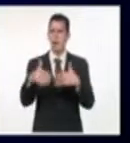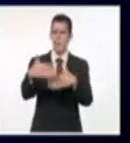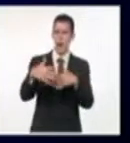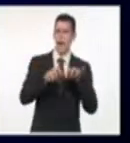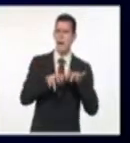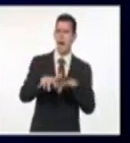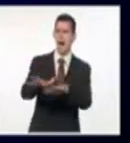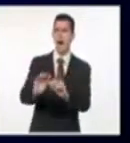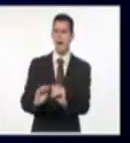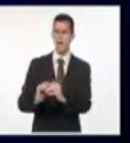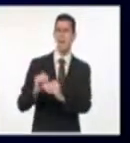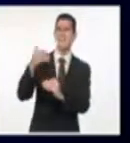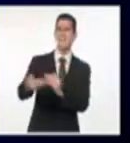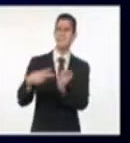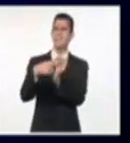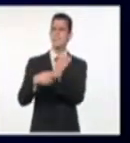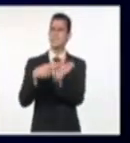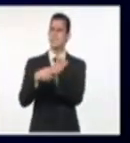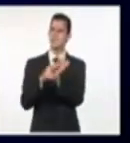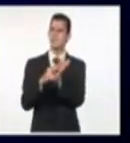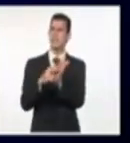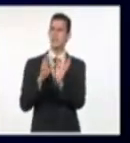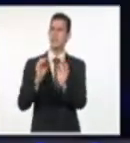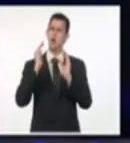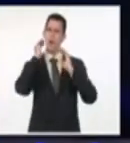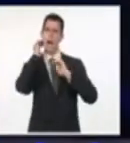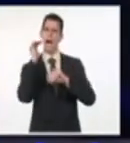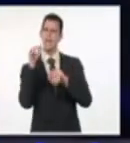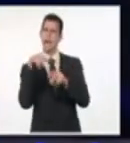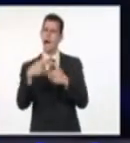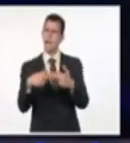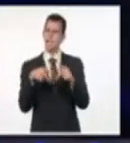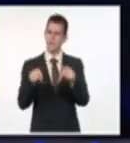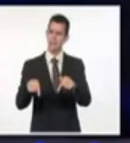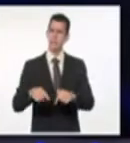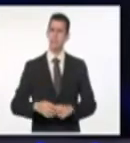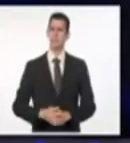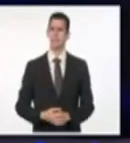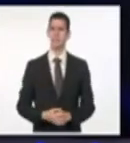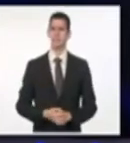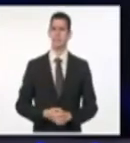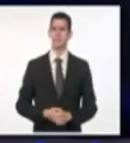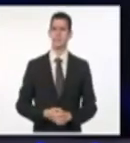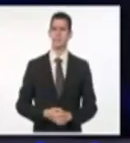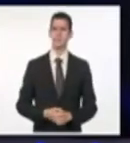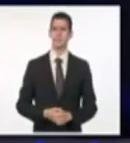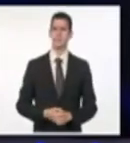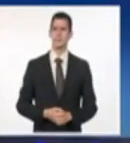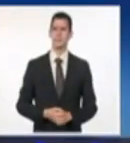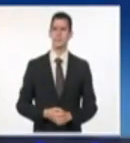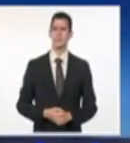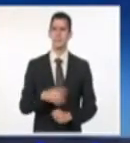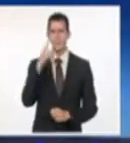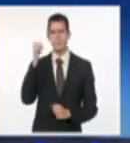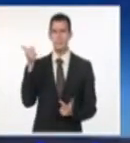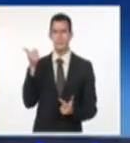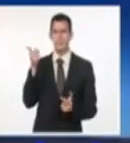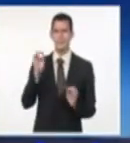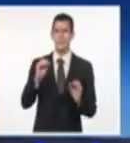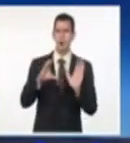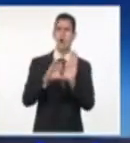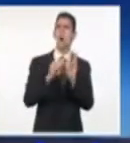Llegó ese momento. La concentración que ella anunció. Unos minutos después, ya yo lo había dicho aquí, pero no se los mostré.